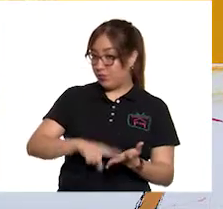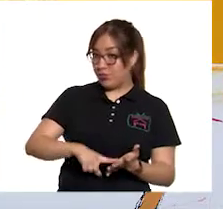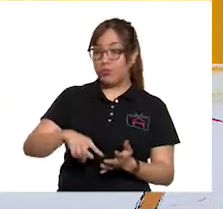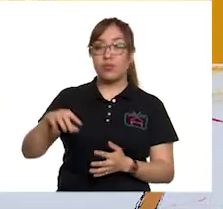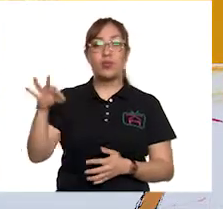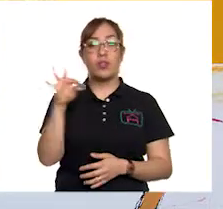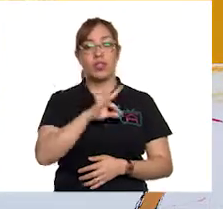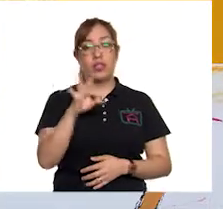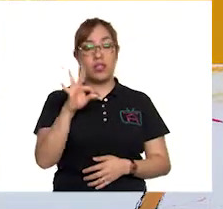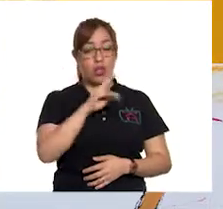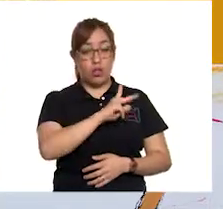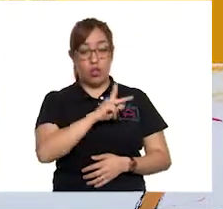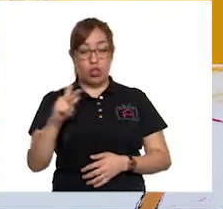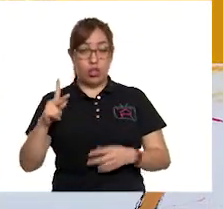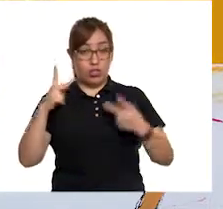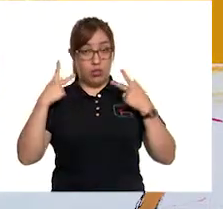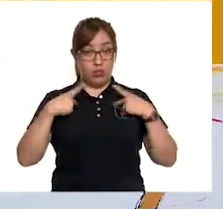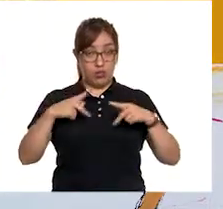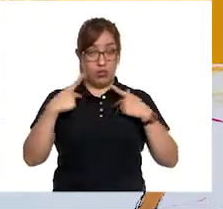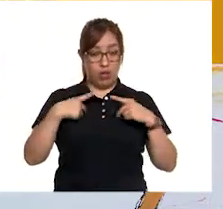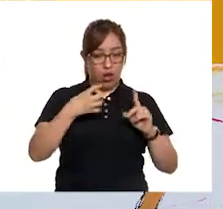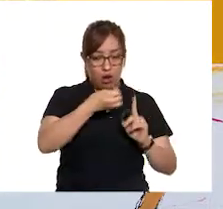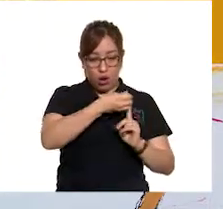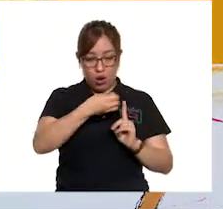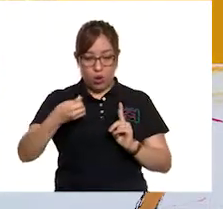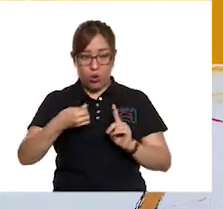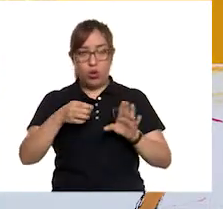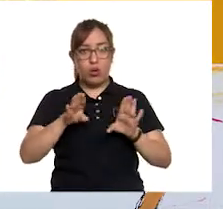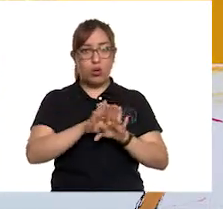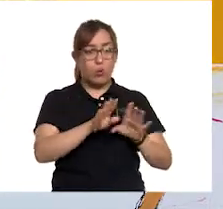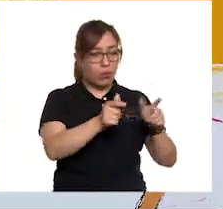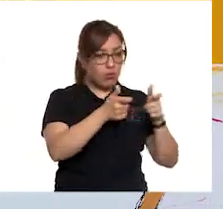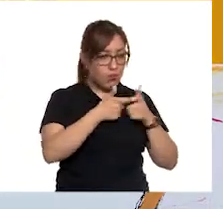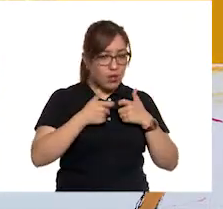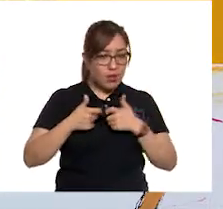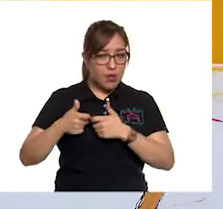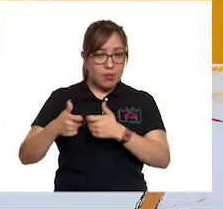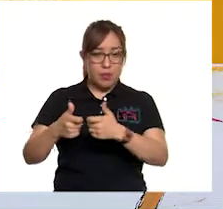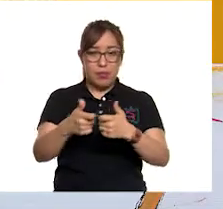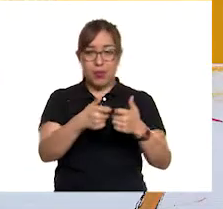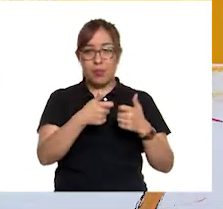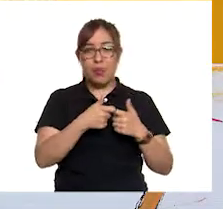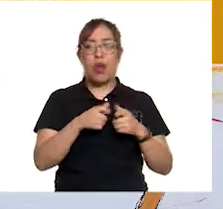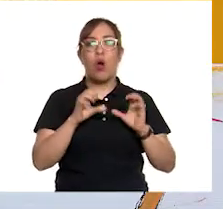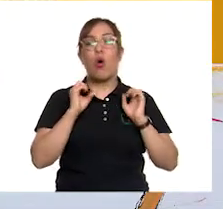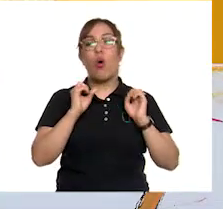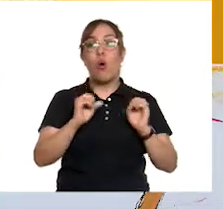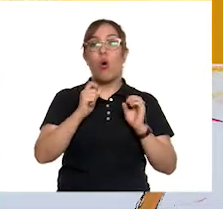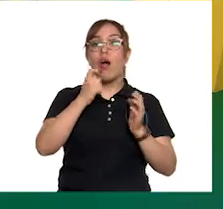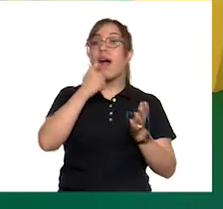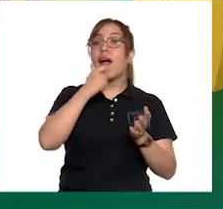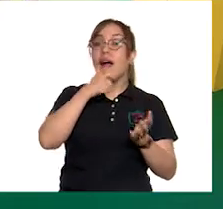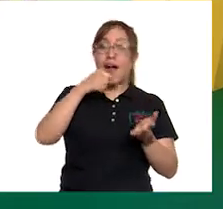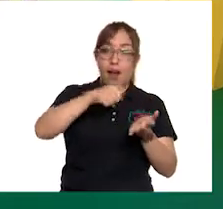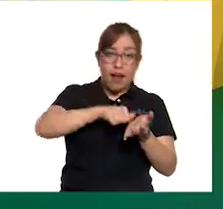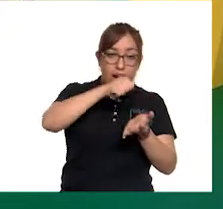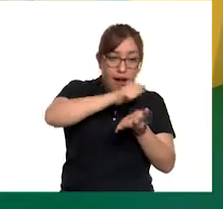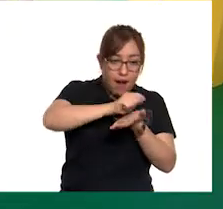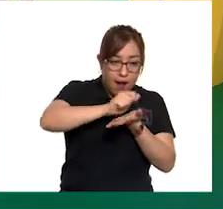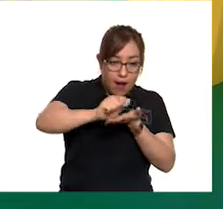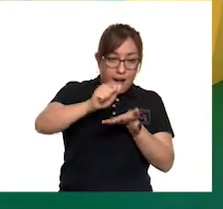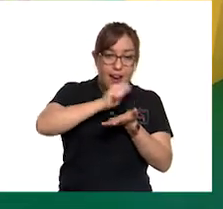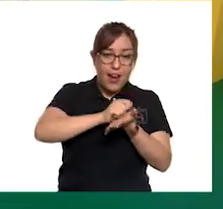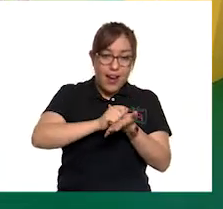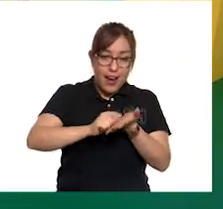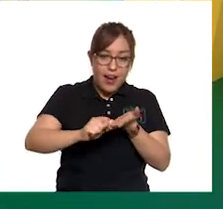tener el dinero para poder hacer algo. Claro. O una carta para hacer una petición. Exacto, o una